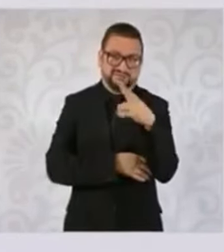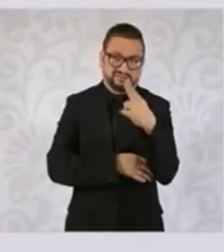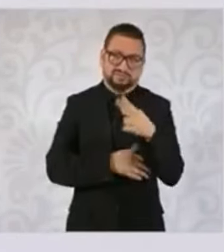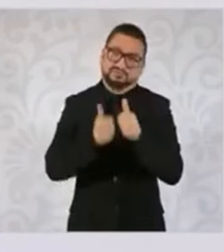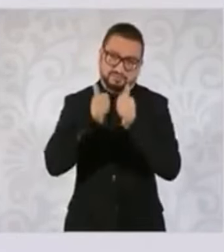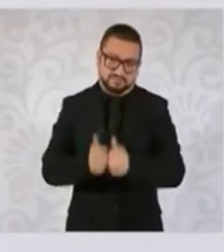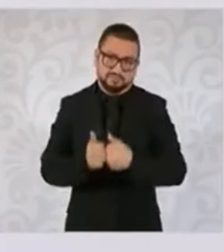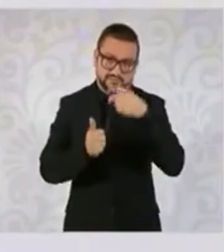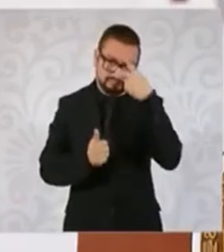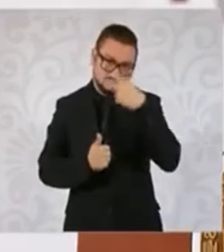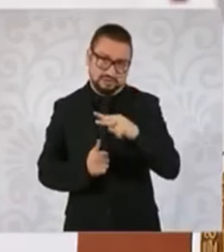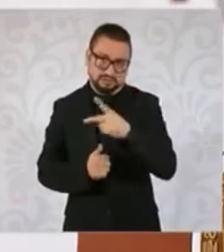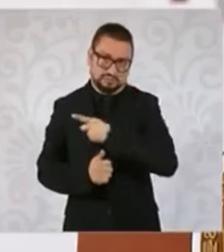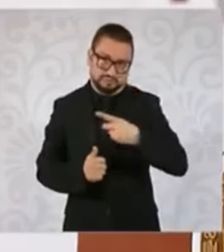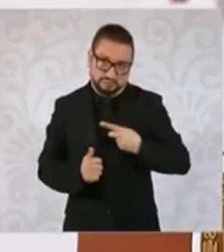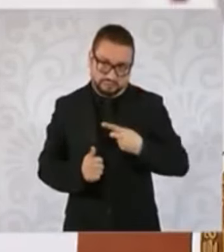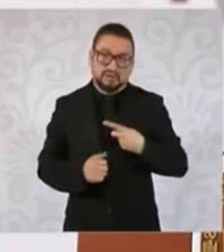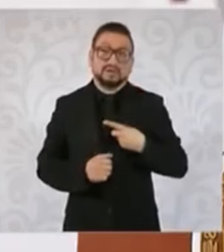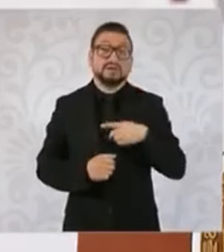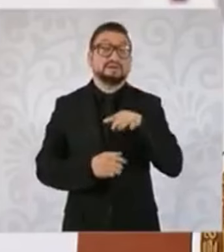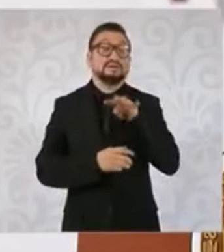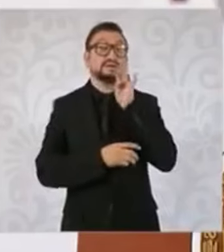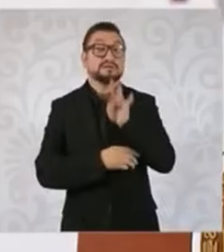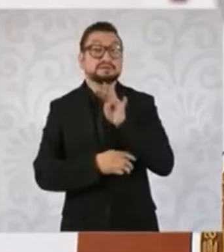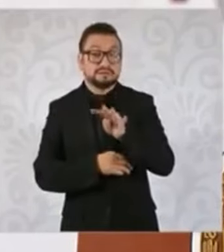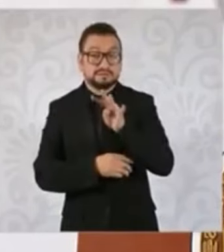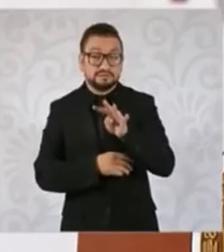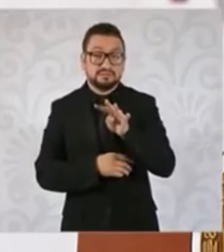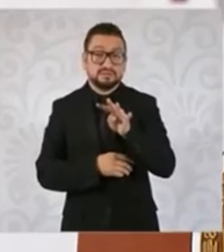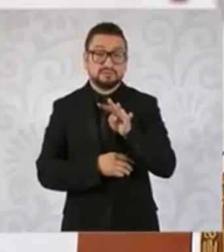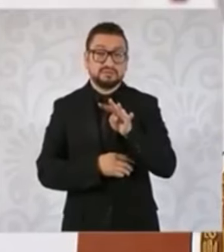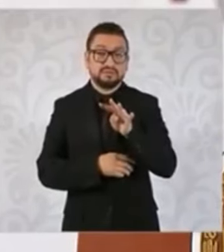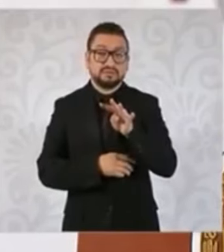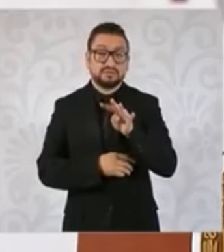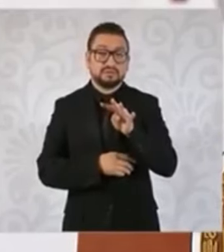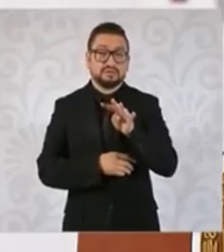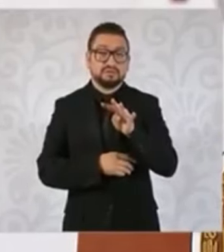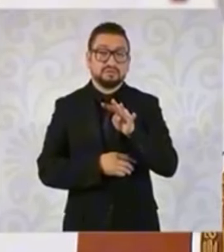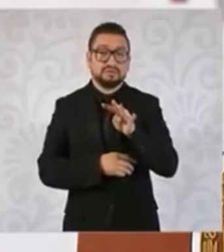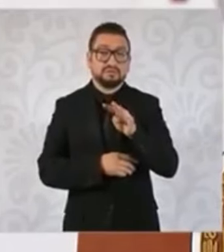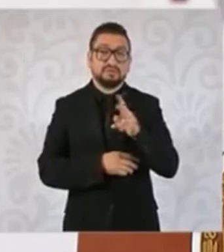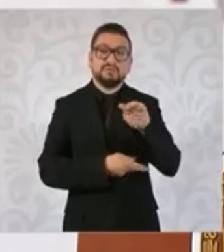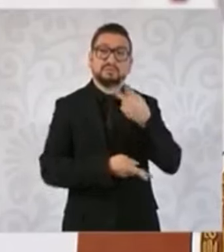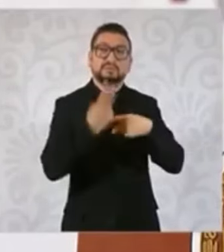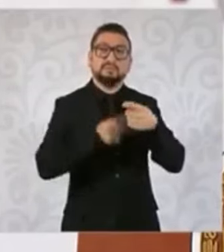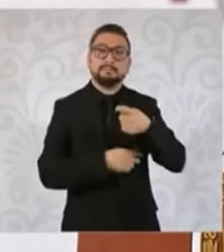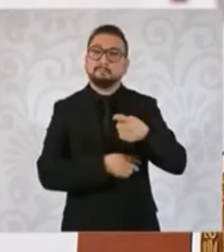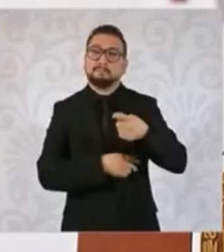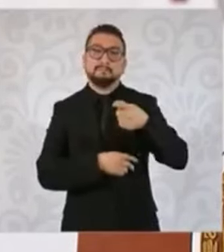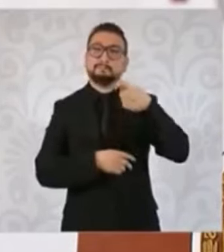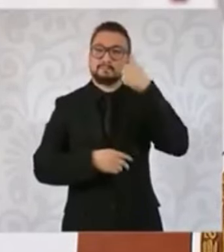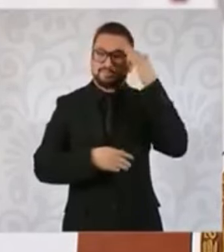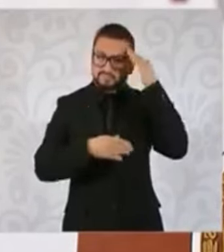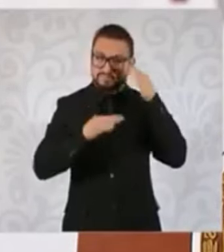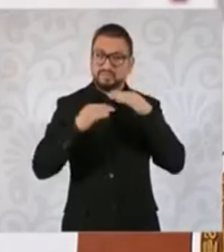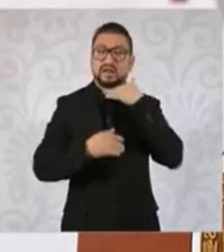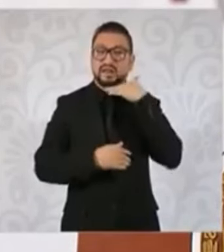aquí. El 19 viene el primer ministro de Alemania,